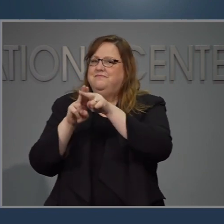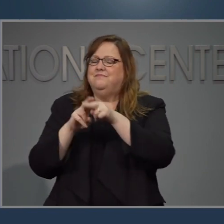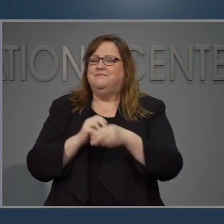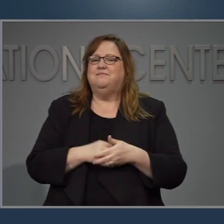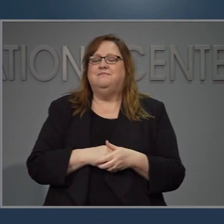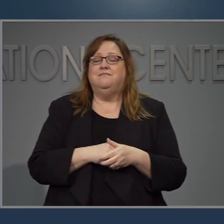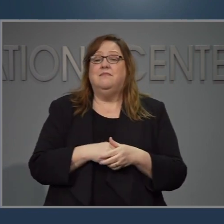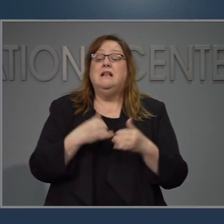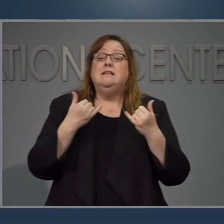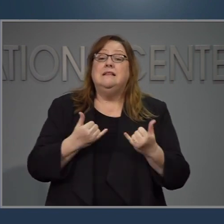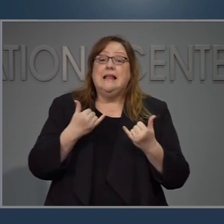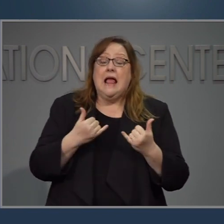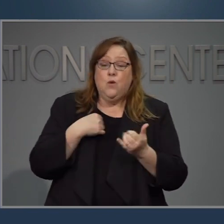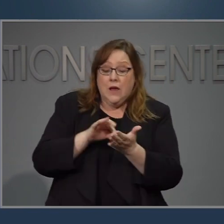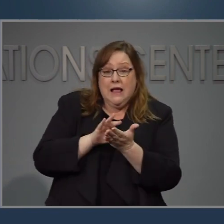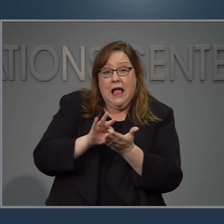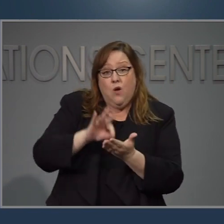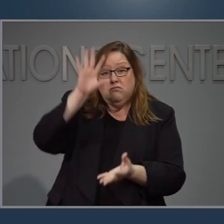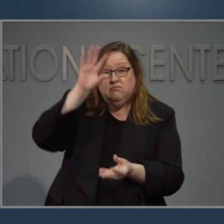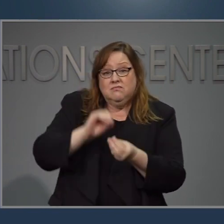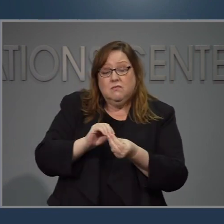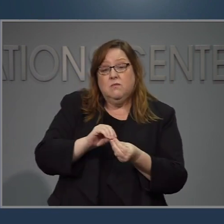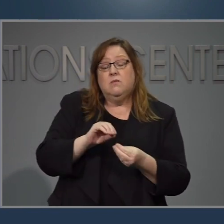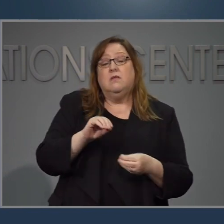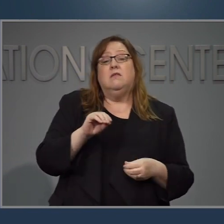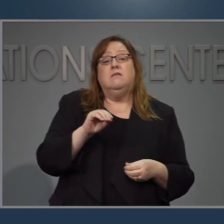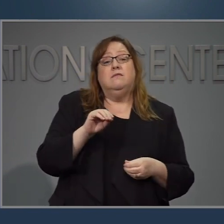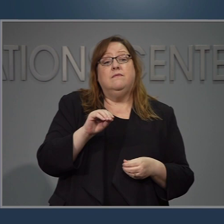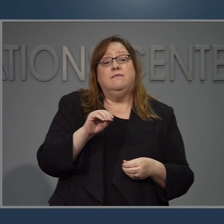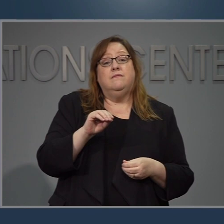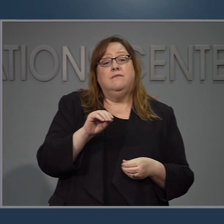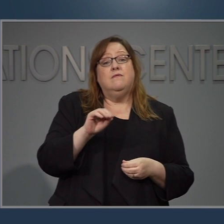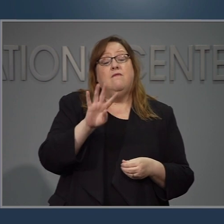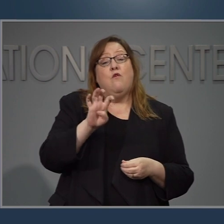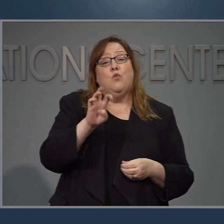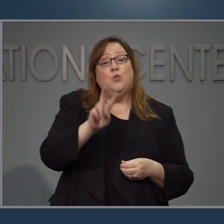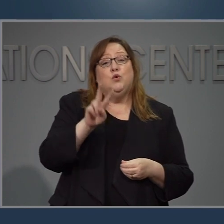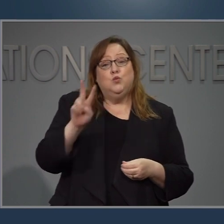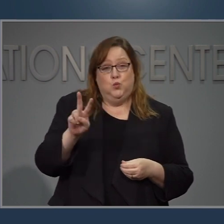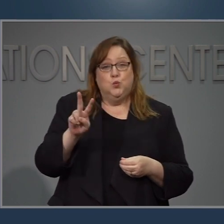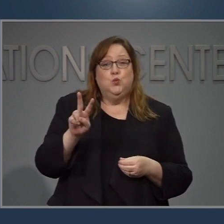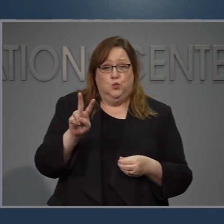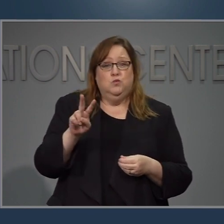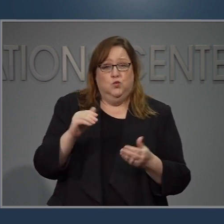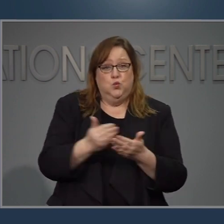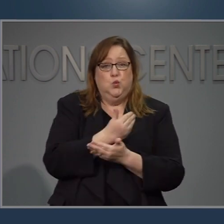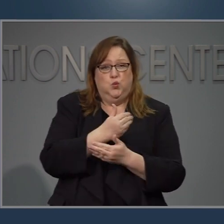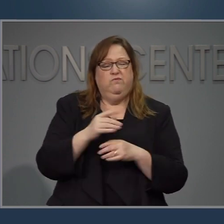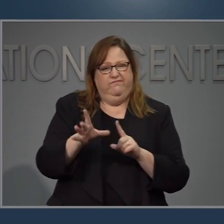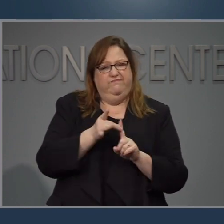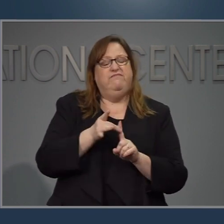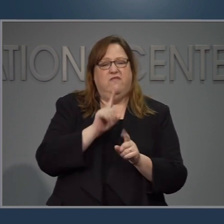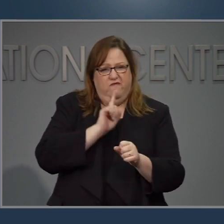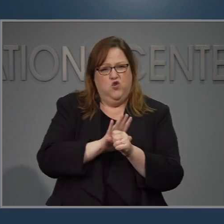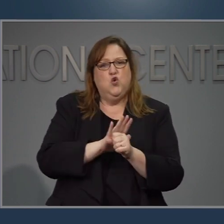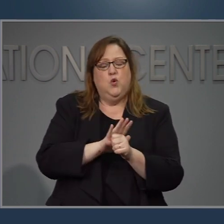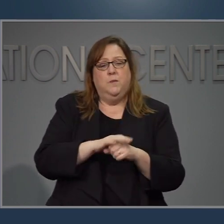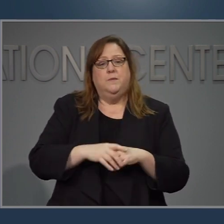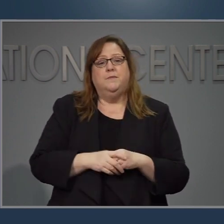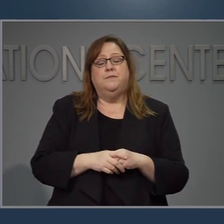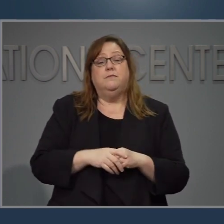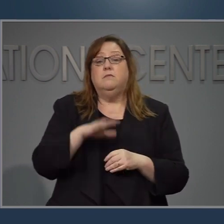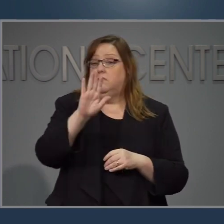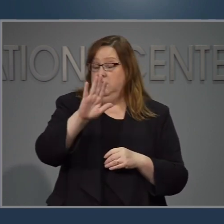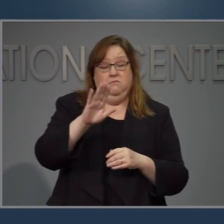un nuevo conteo diario con cuatrocientos veintidós nuevos casos, el fin de semana pasado